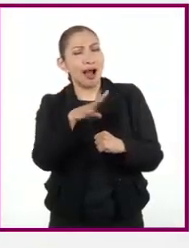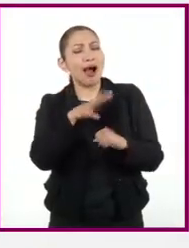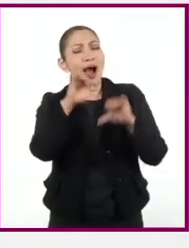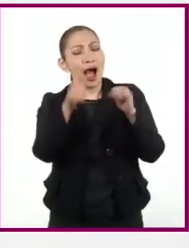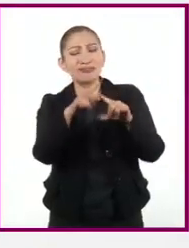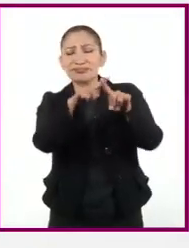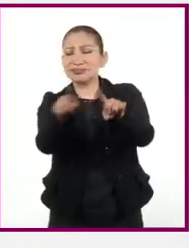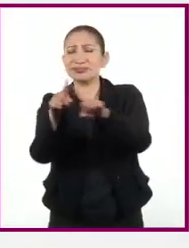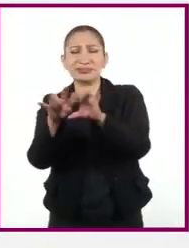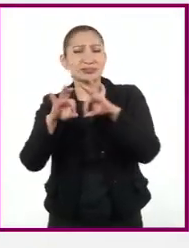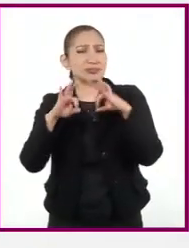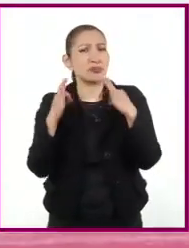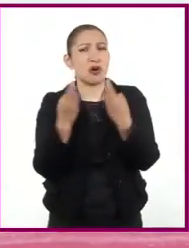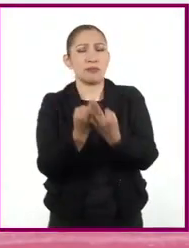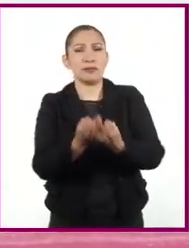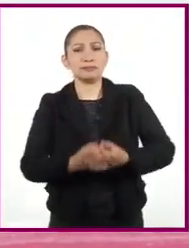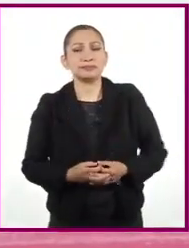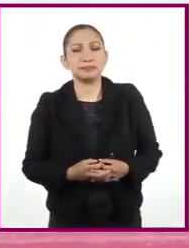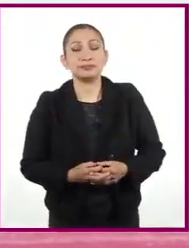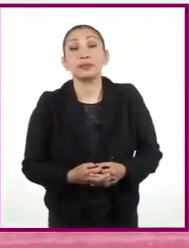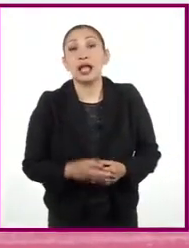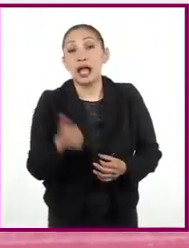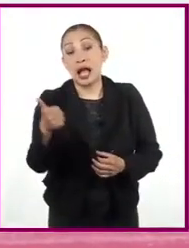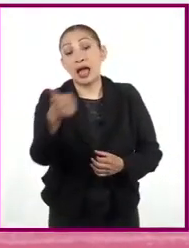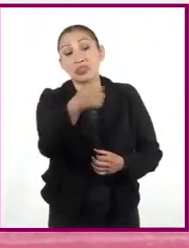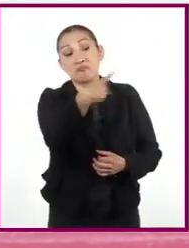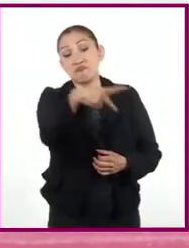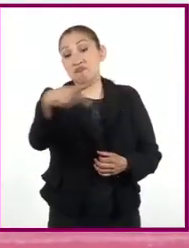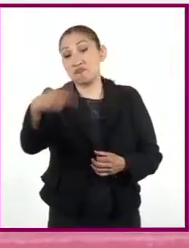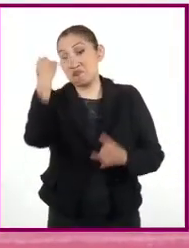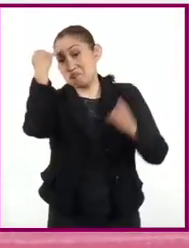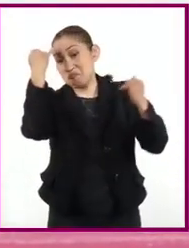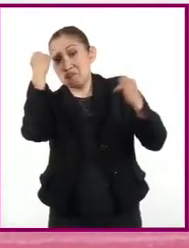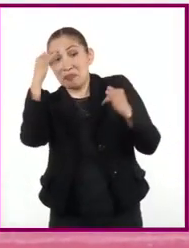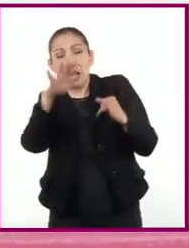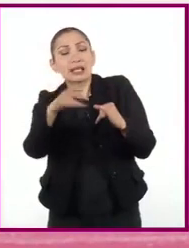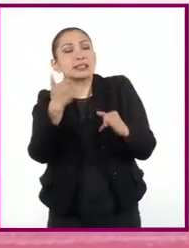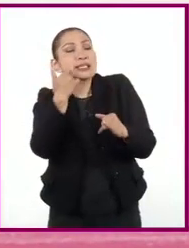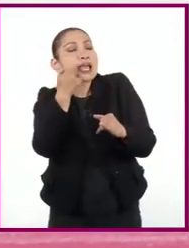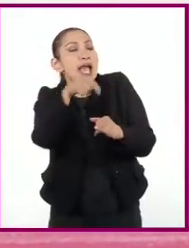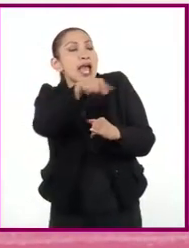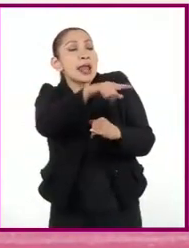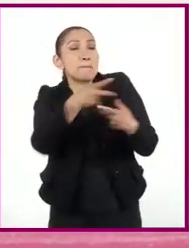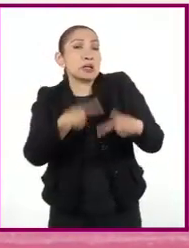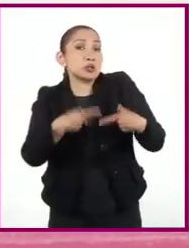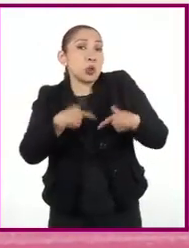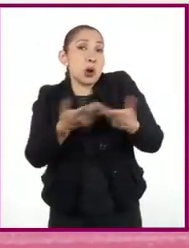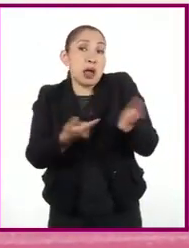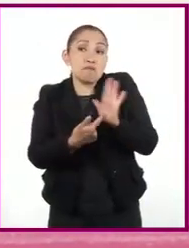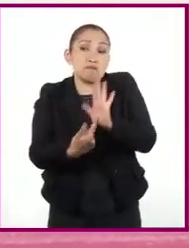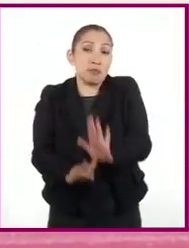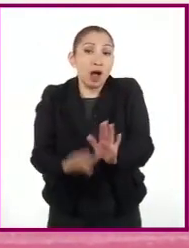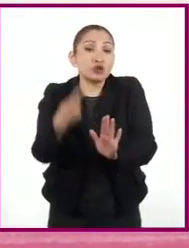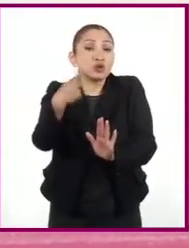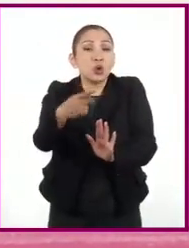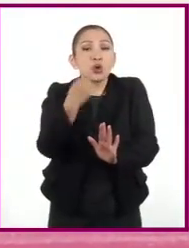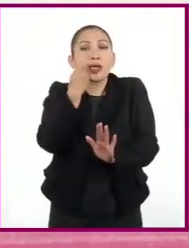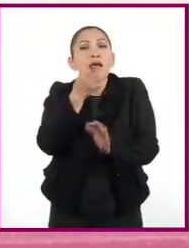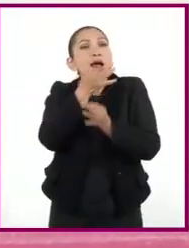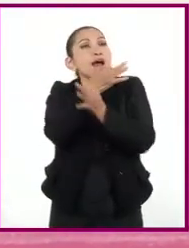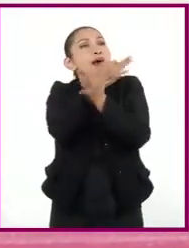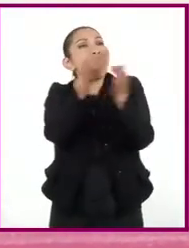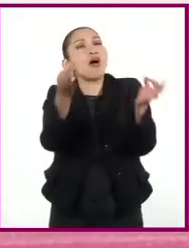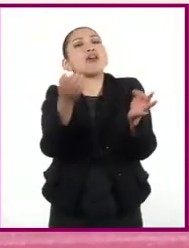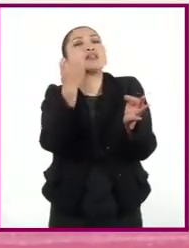arte de muchas formas Cada manera de crear habla de la intención del o del artista De su mensaje